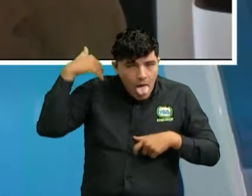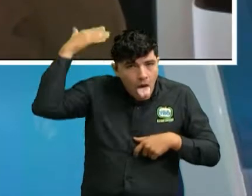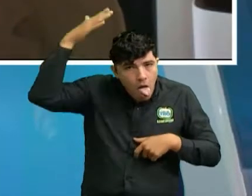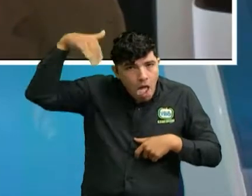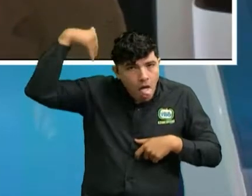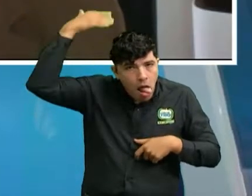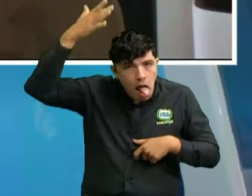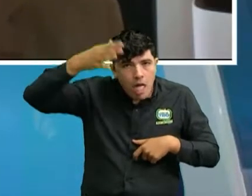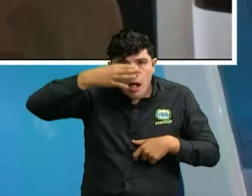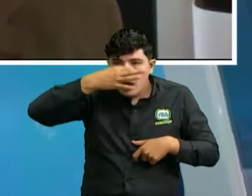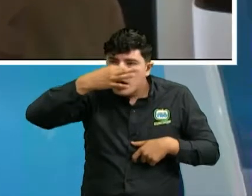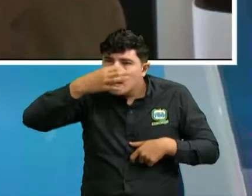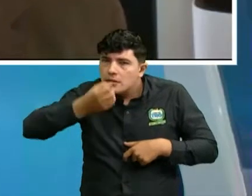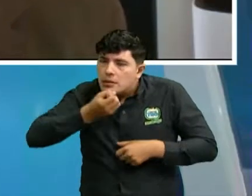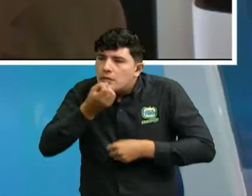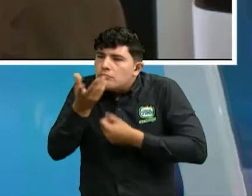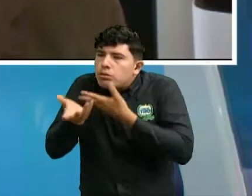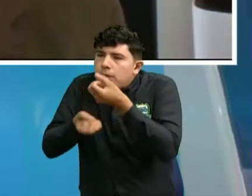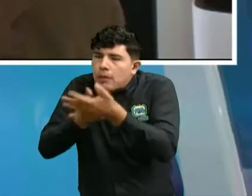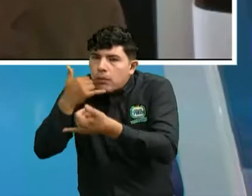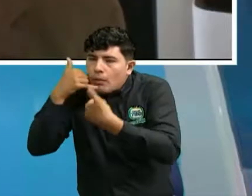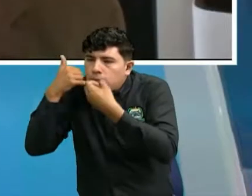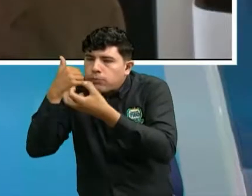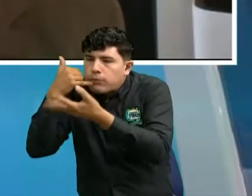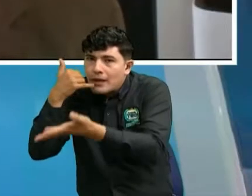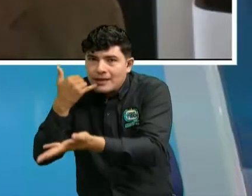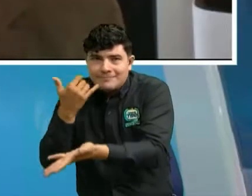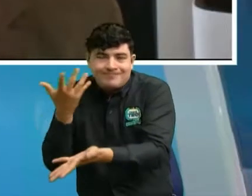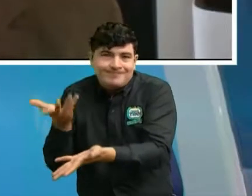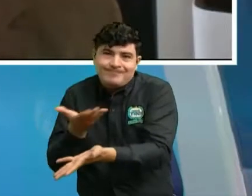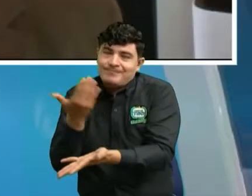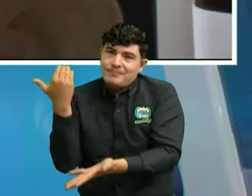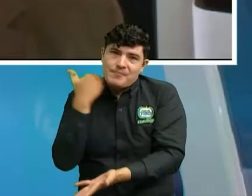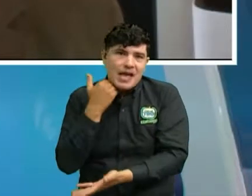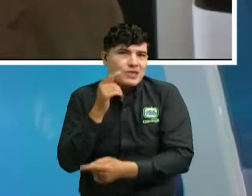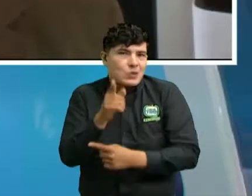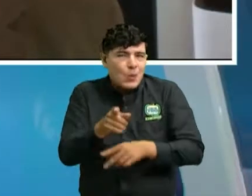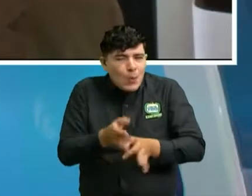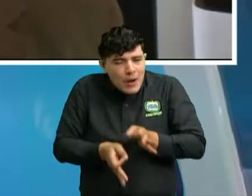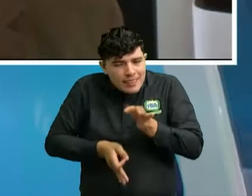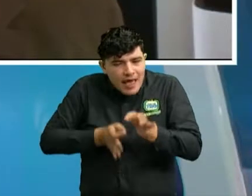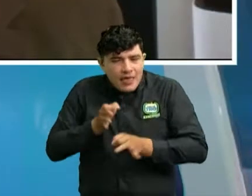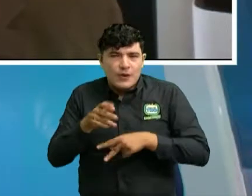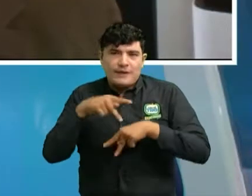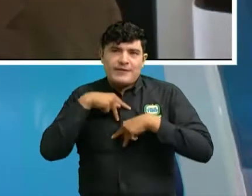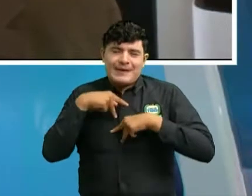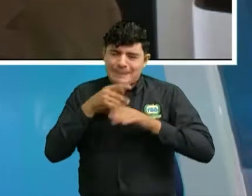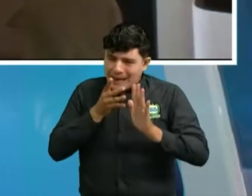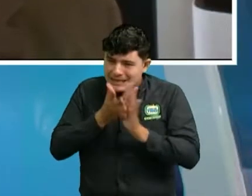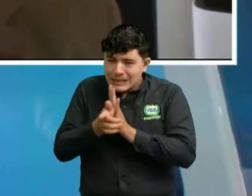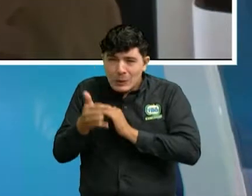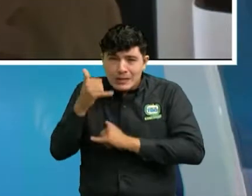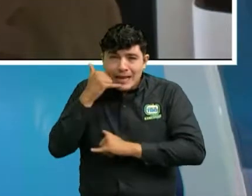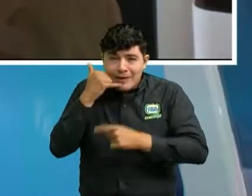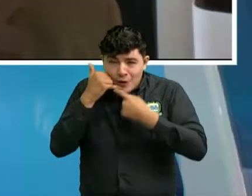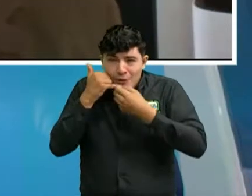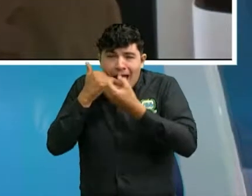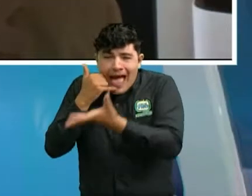información personalizada, con la cual vienen y se dan estos ciberdelitos. Y ahí es cuando ustedes,